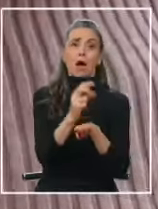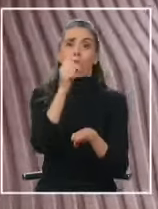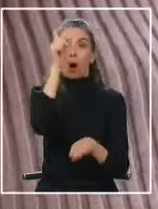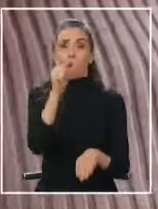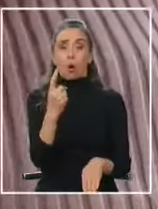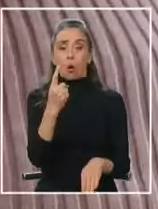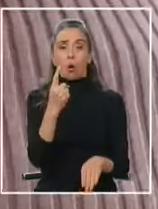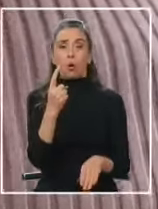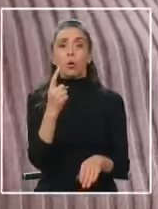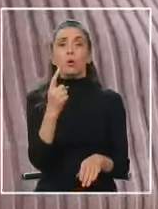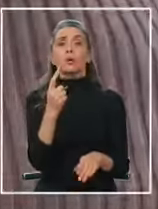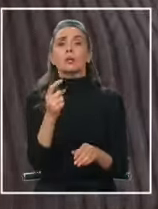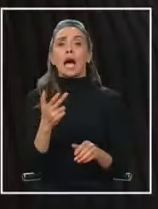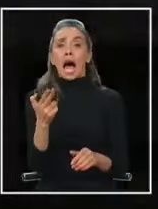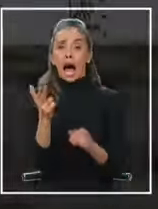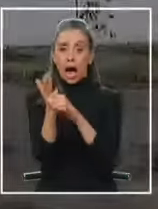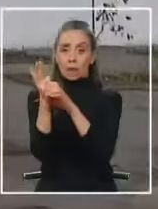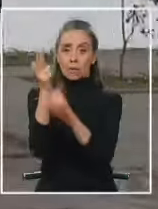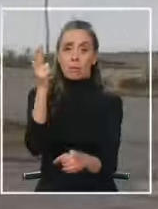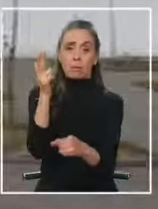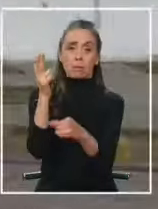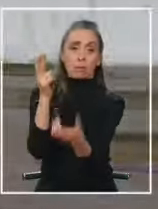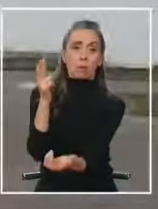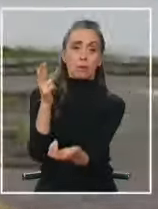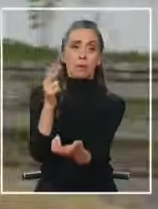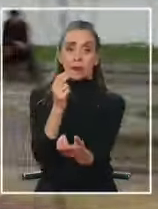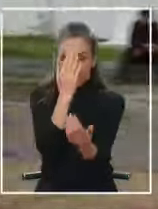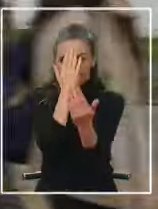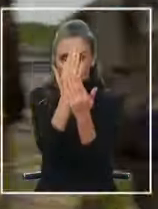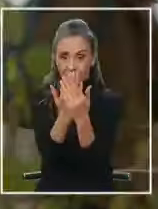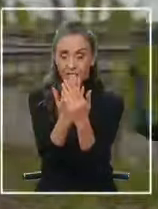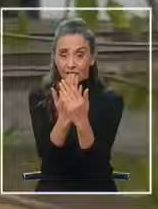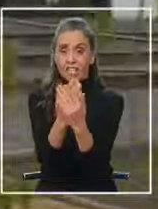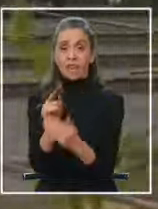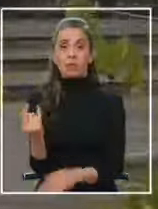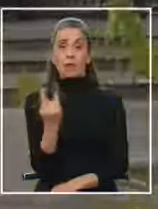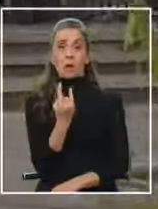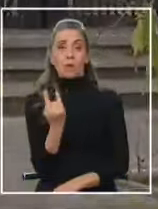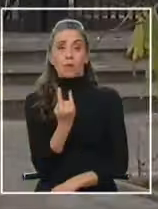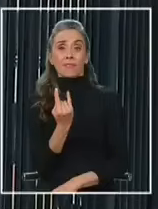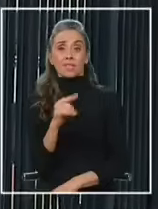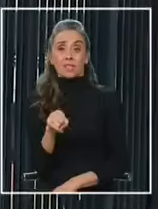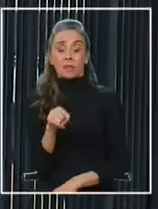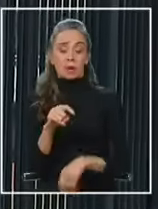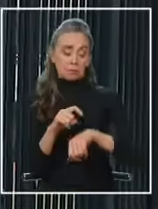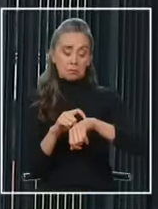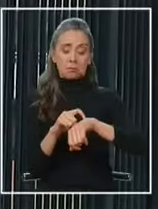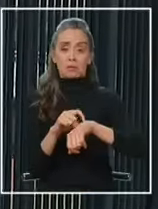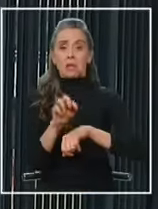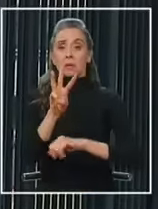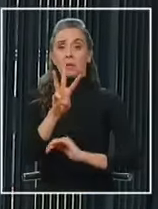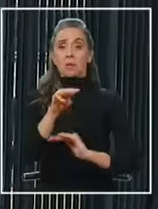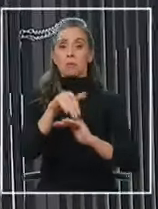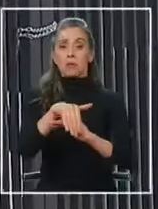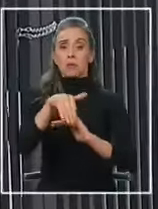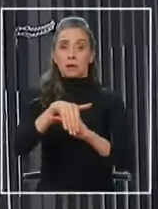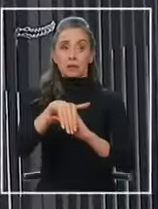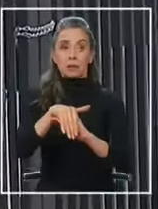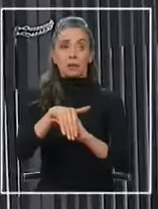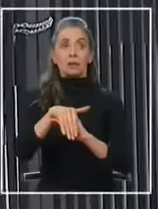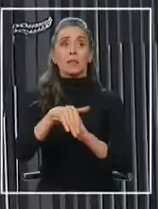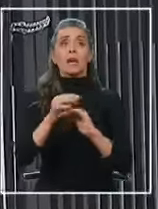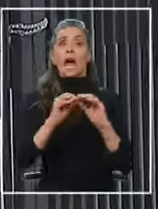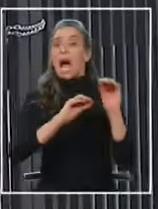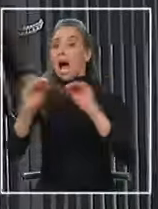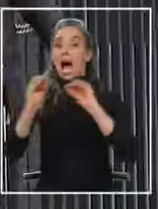ellos se les cayó un cargador de un armamento. Todo en el frontis de la casa de estudios. Eran cerca de las 15 horas cuando